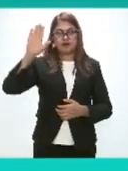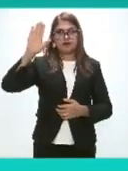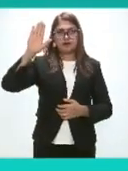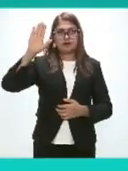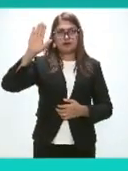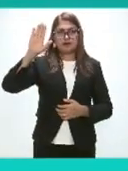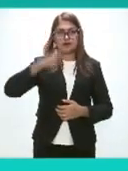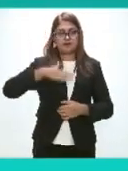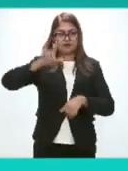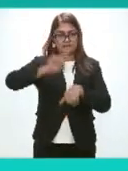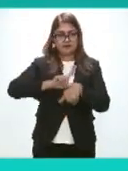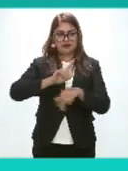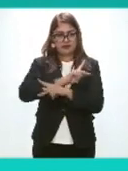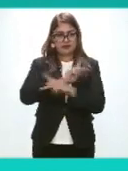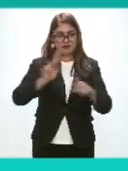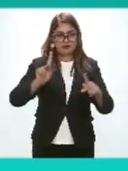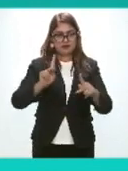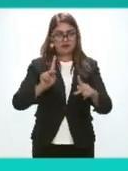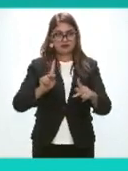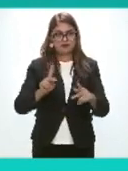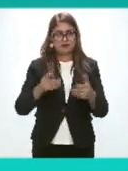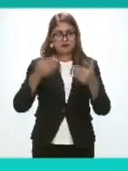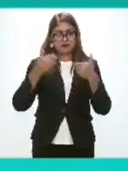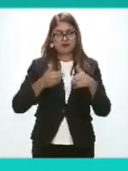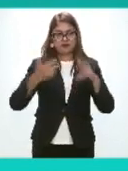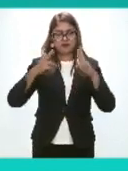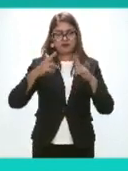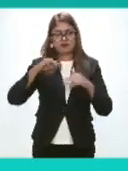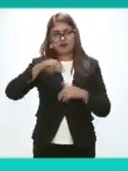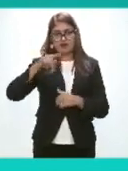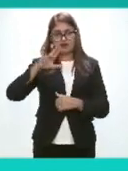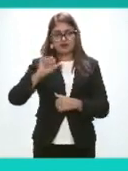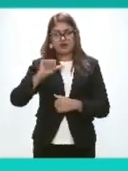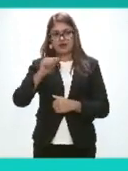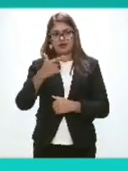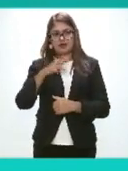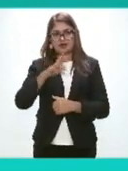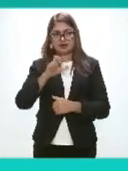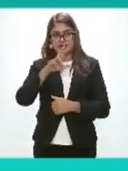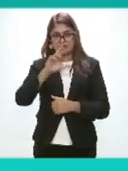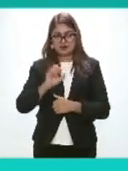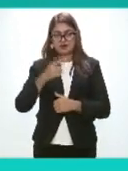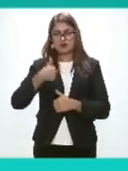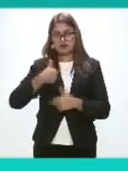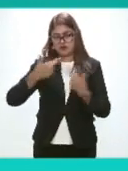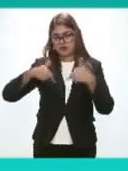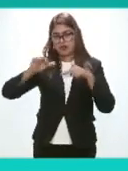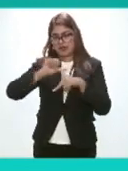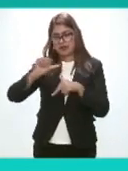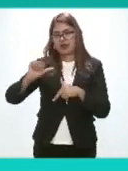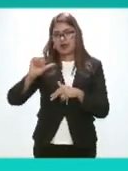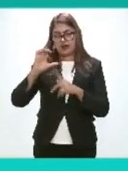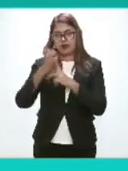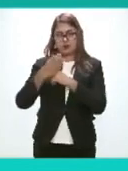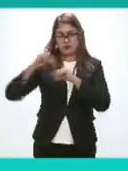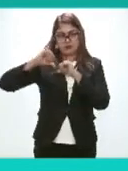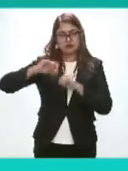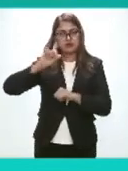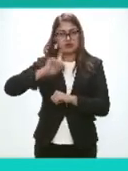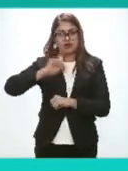Presente Buenos días Buenos todos Soy la maestra Rebeca Fernanda López Aguirre En representación De la comisionada Presidenta Saludos desde Sonora